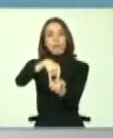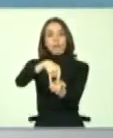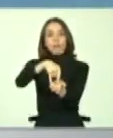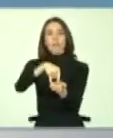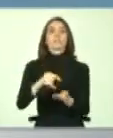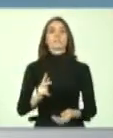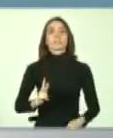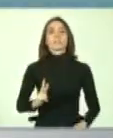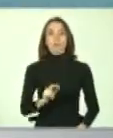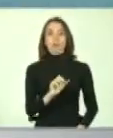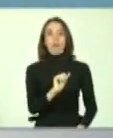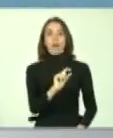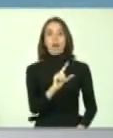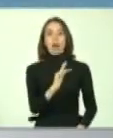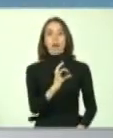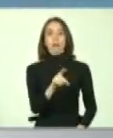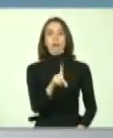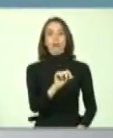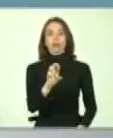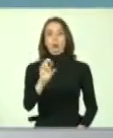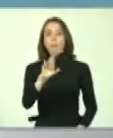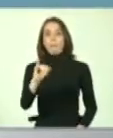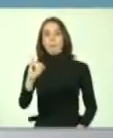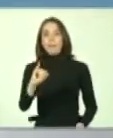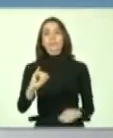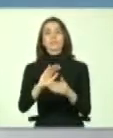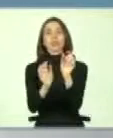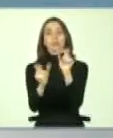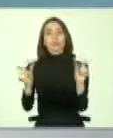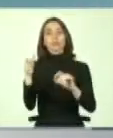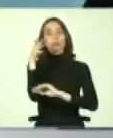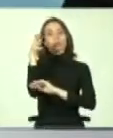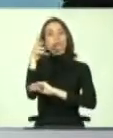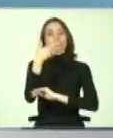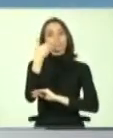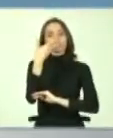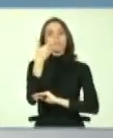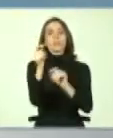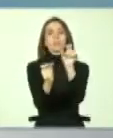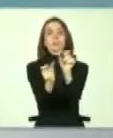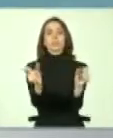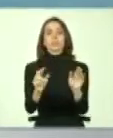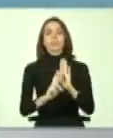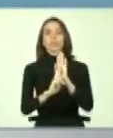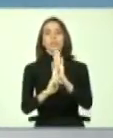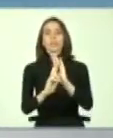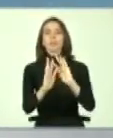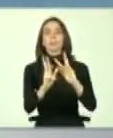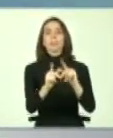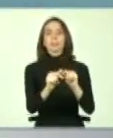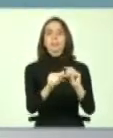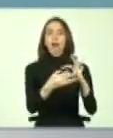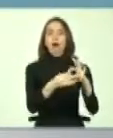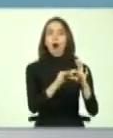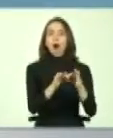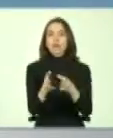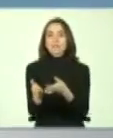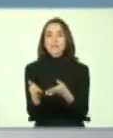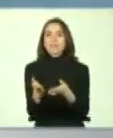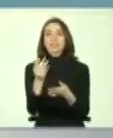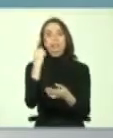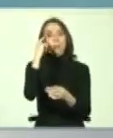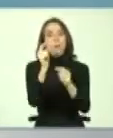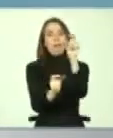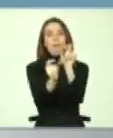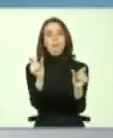Don Alfonso Pérez. Bueno, a todos los panelistas, a los que representan organizaciones para